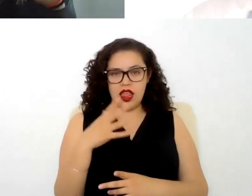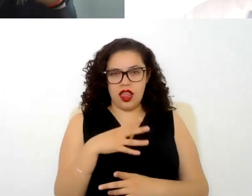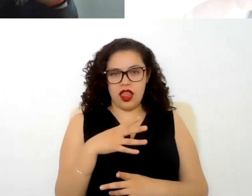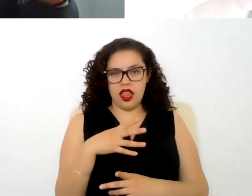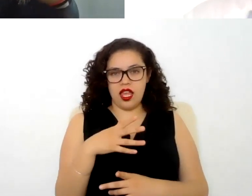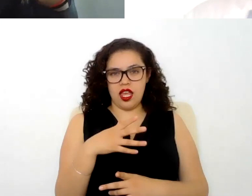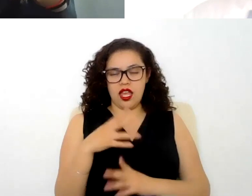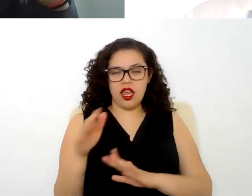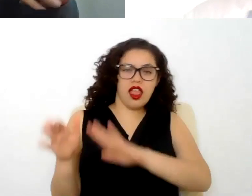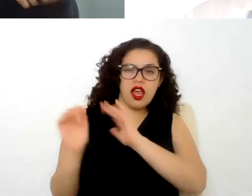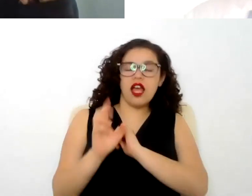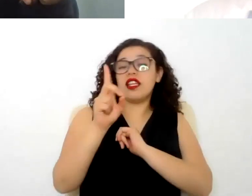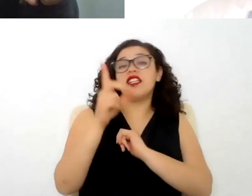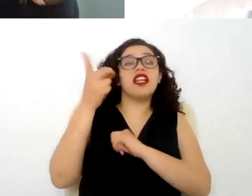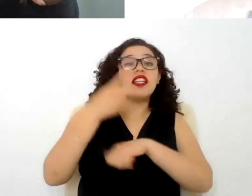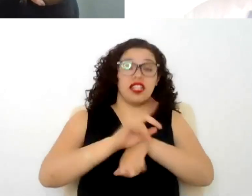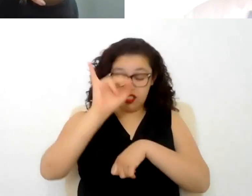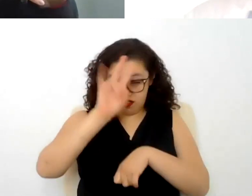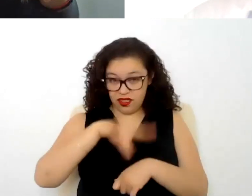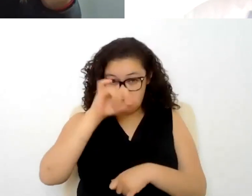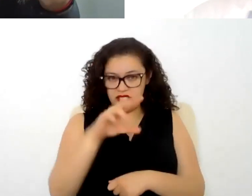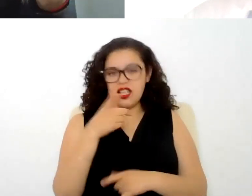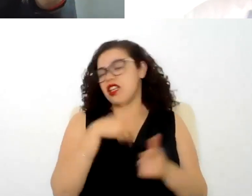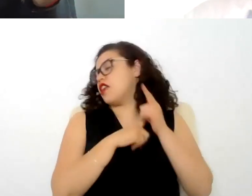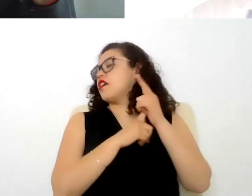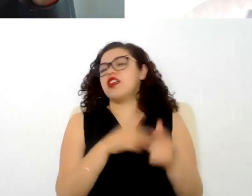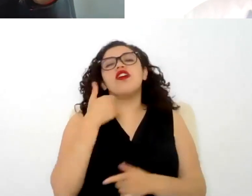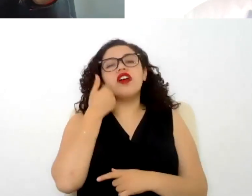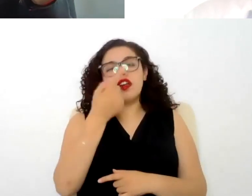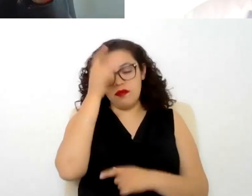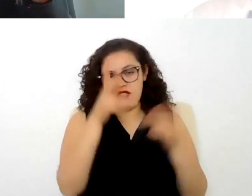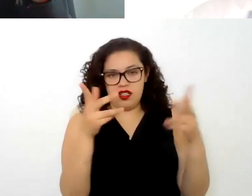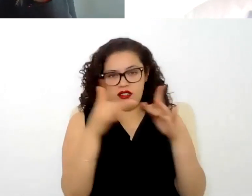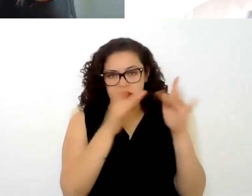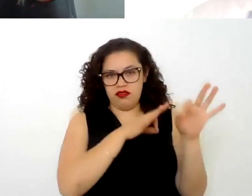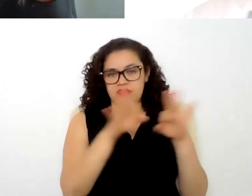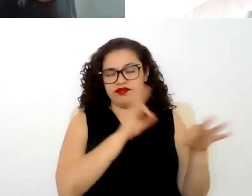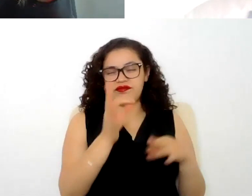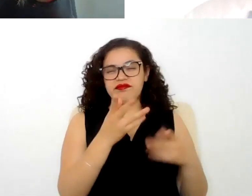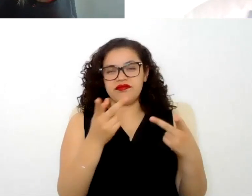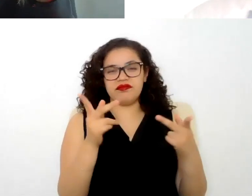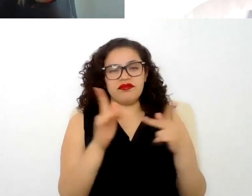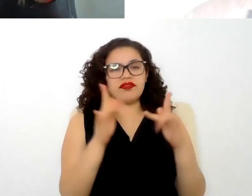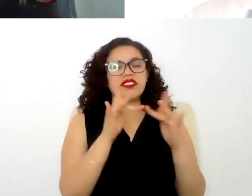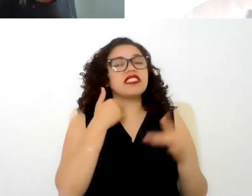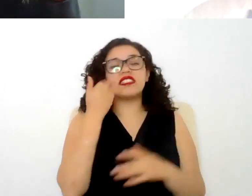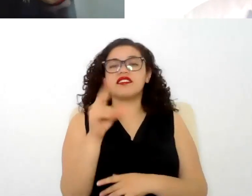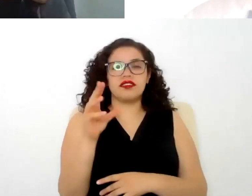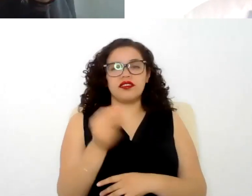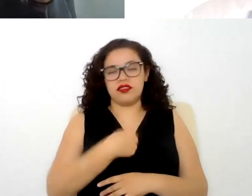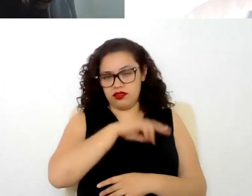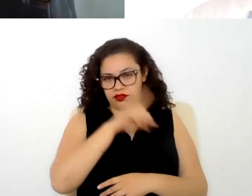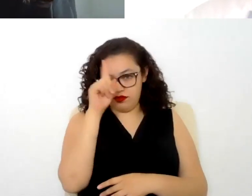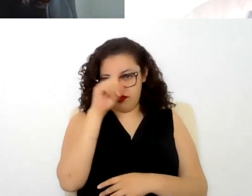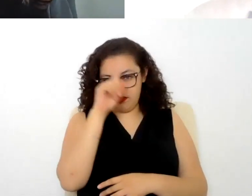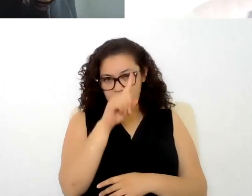días y si no se quiere continuar con la relación laboral con este trabajador entonces lo que se aconseja es